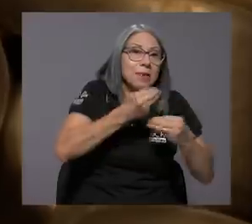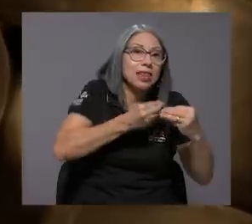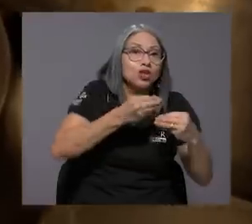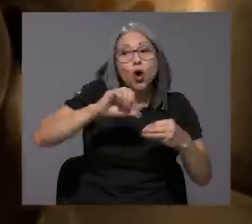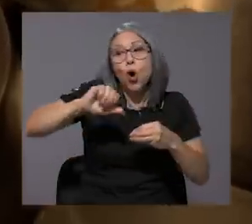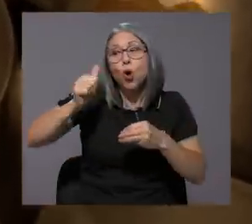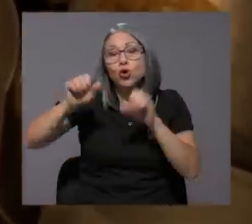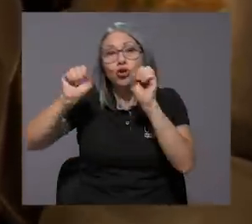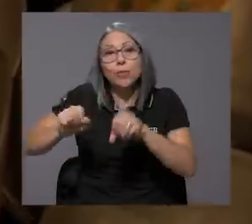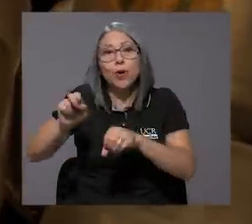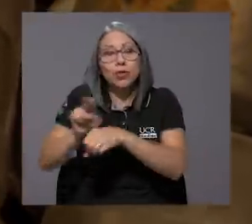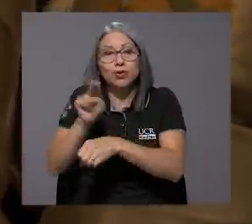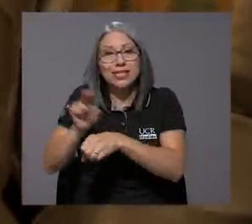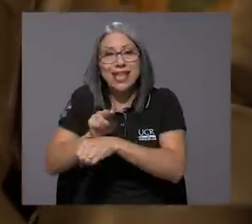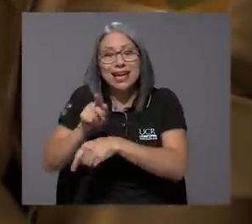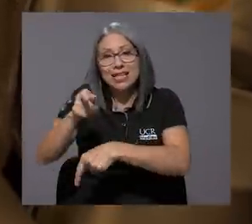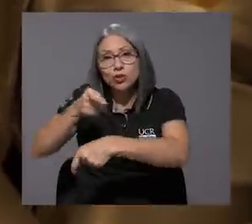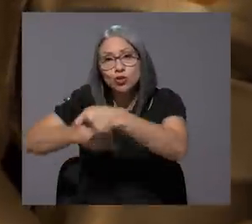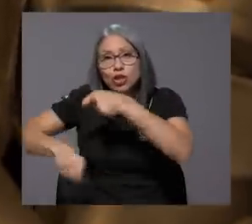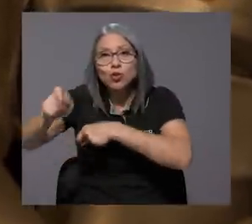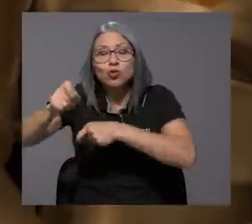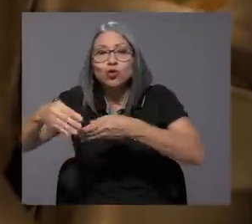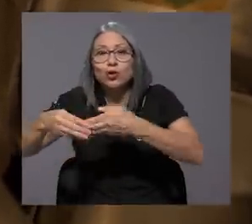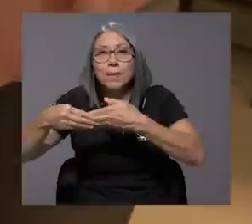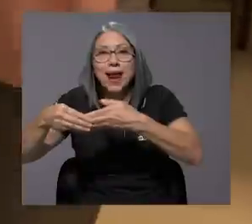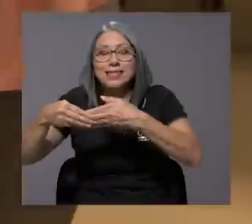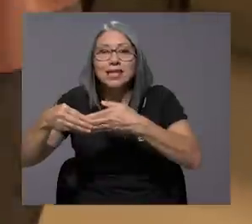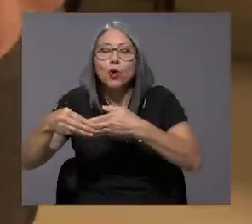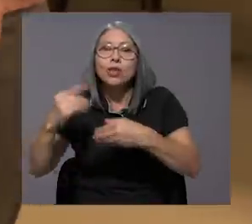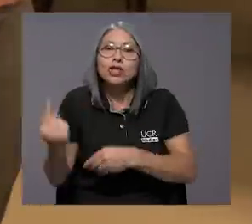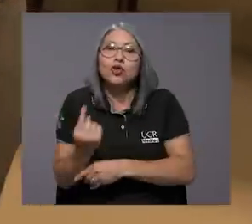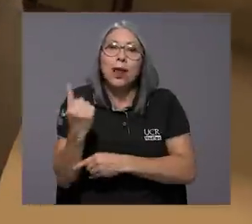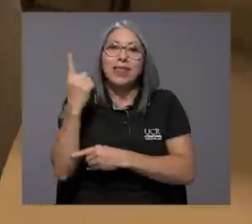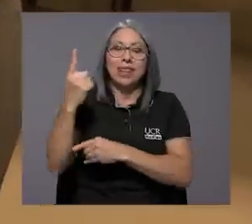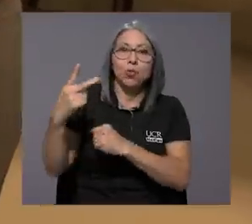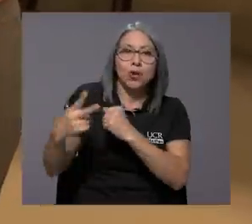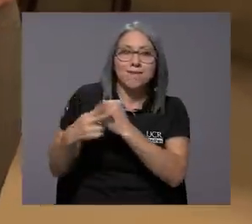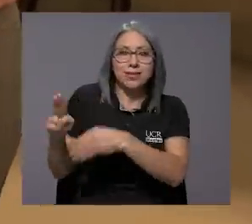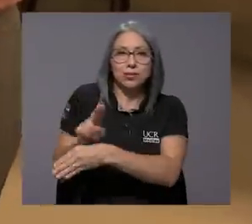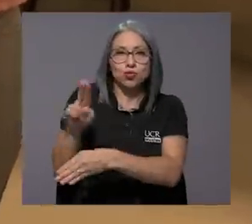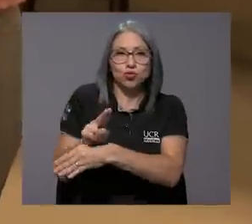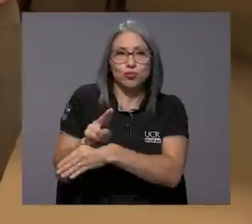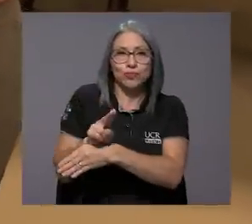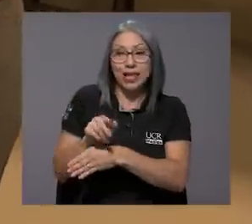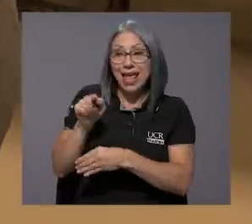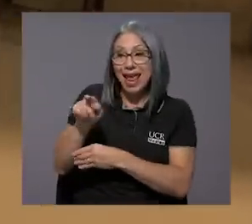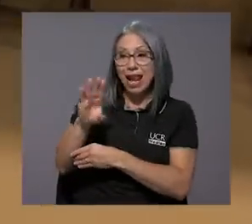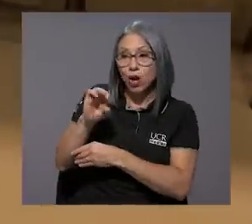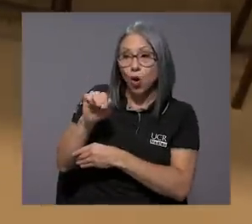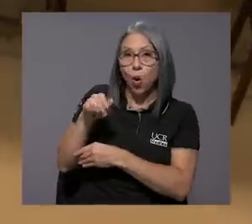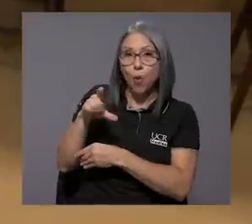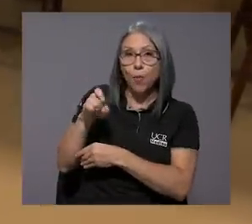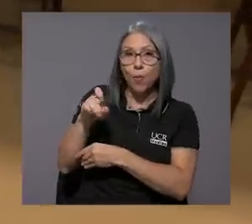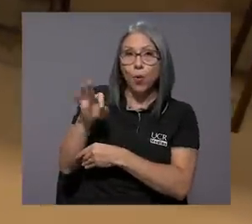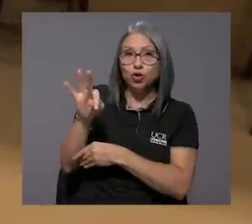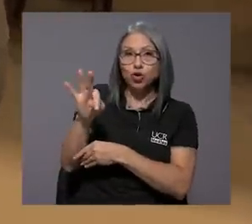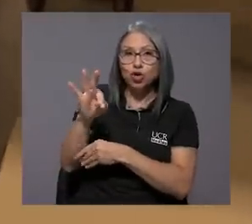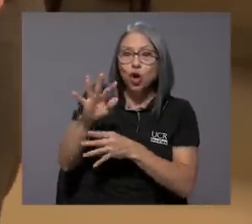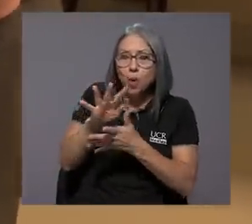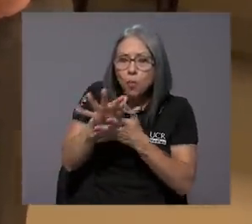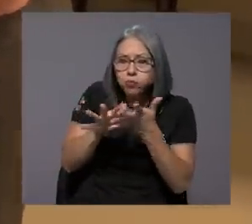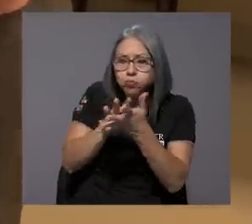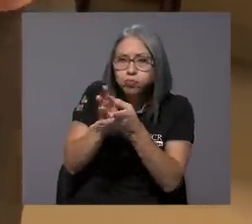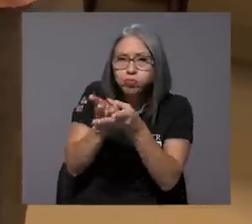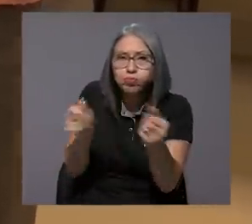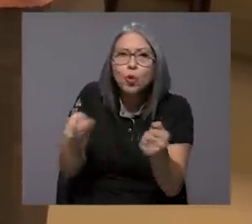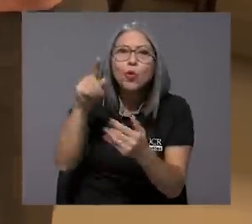utilizar como sustituto de los plásticos de un solo uso. Al ser el compostaje una